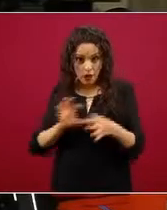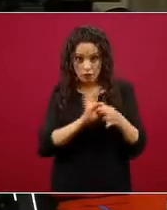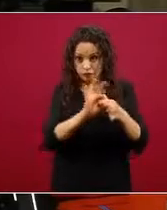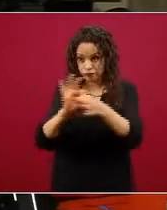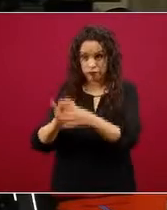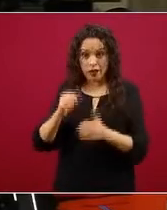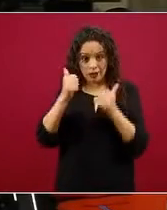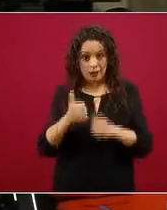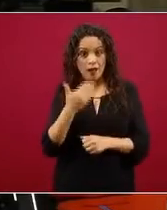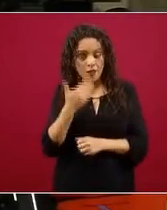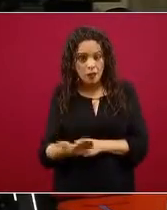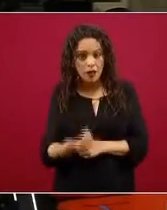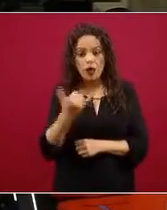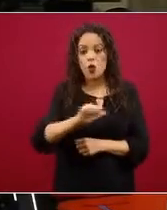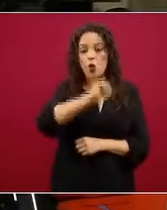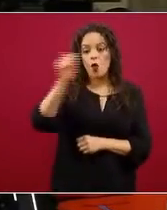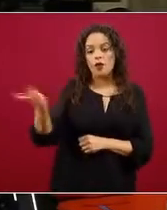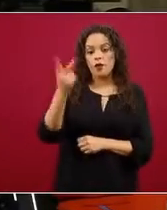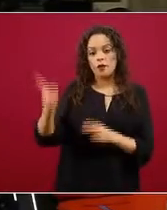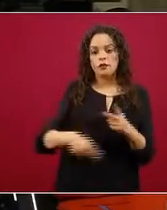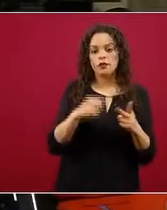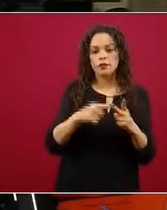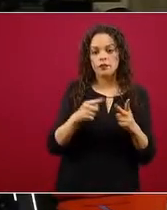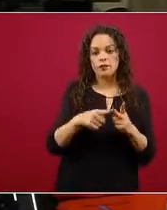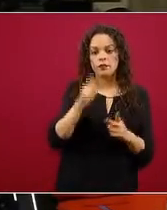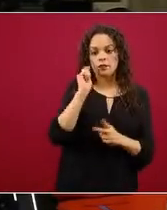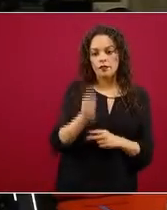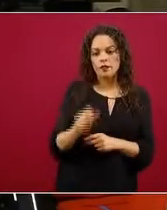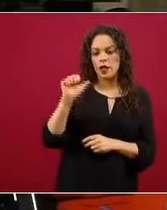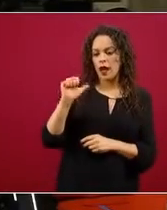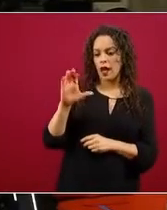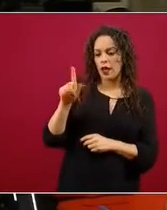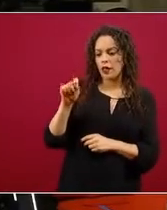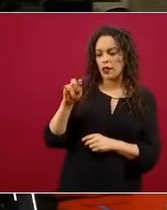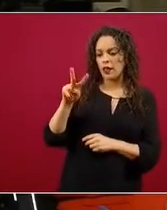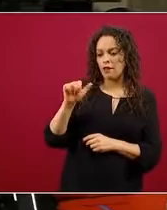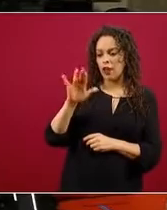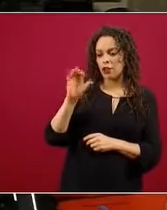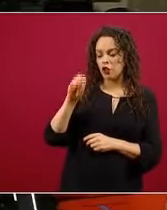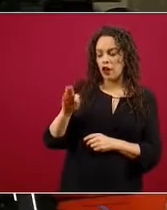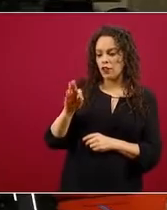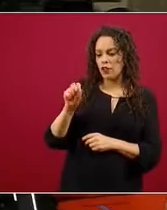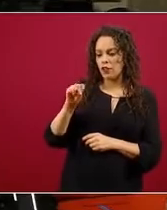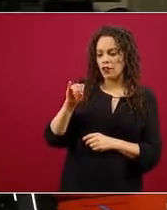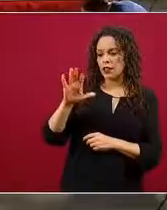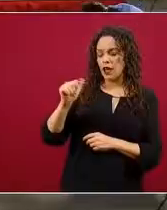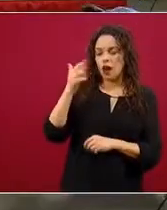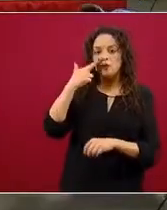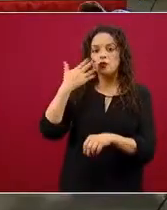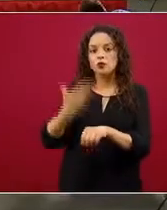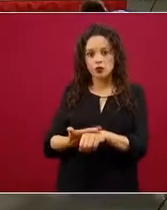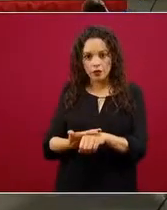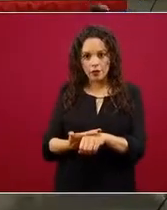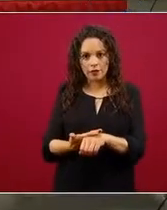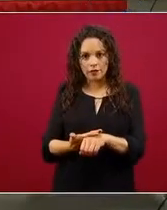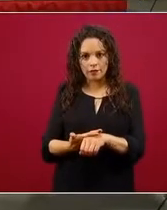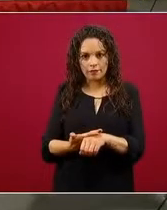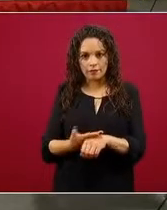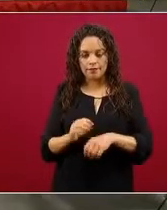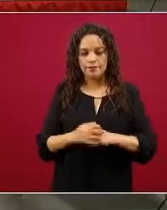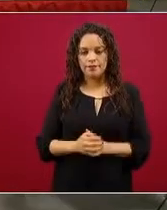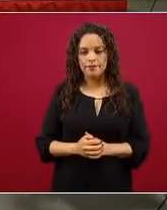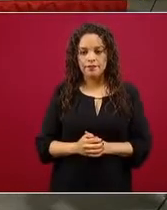que le había planteado sobre la activación física responsable, entonces si me permite, si me puede responder esto y después dentro de la otra. Gracias. Muchas gracias,